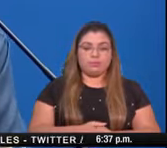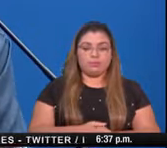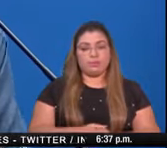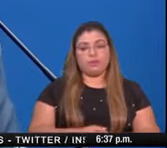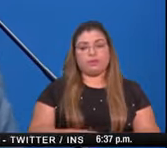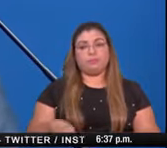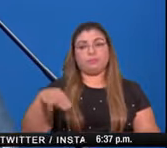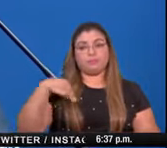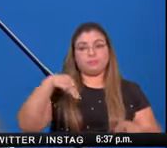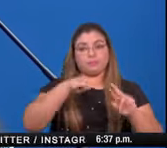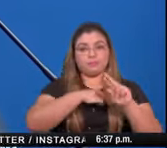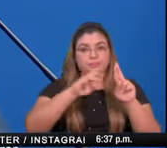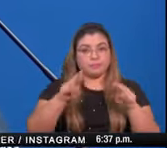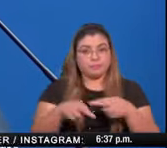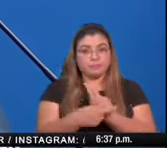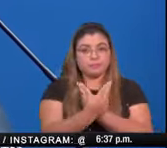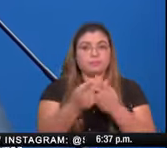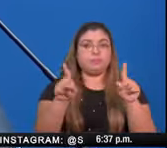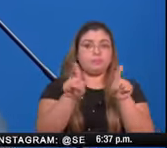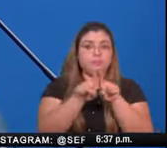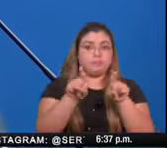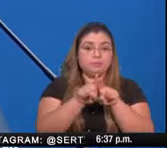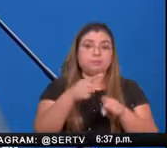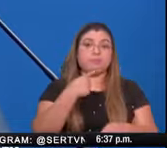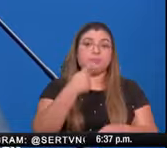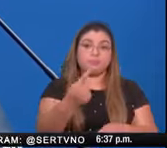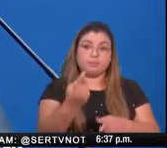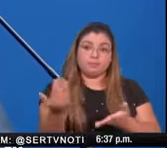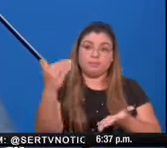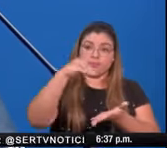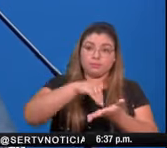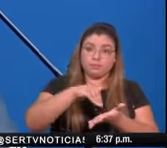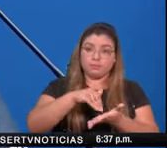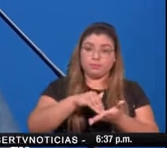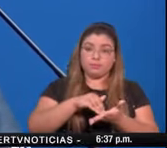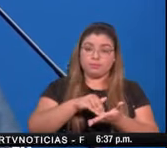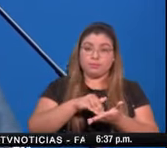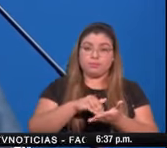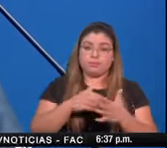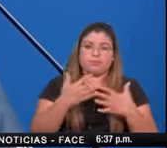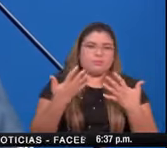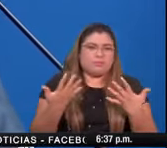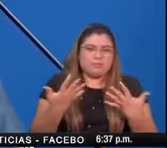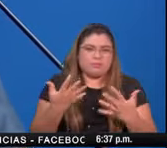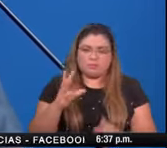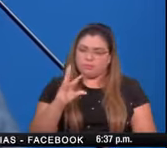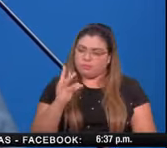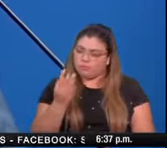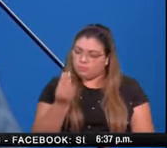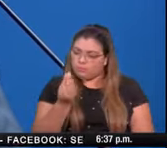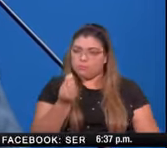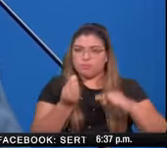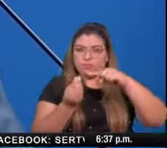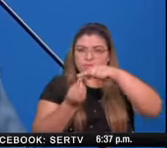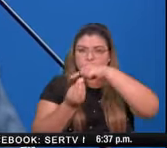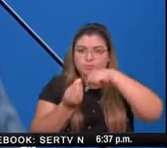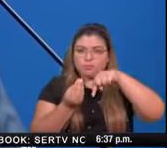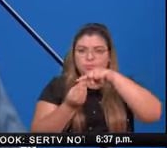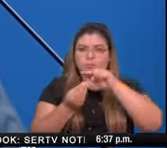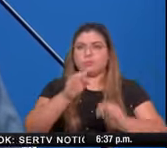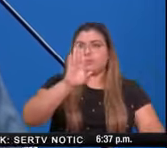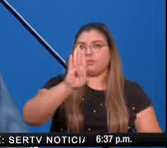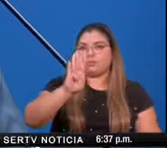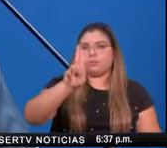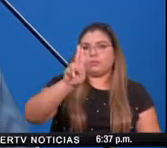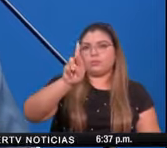el ministerio de salud también reitera que la burbuja se trata de los que conviven y viven